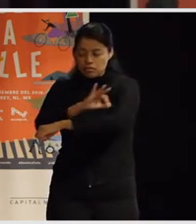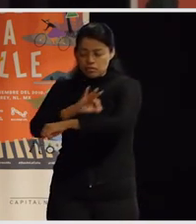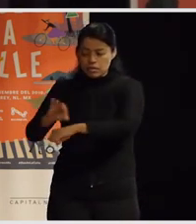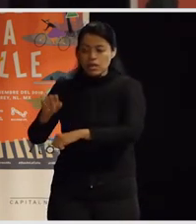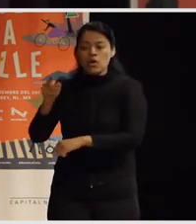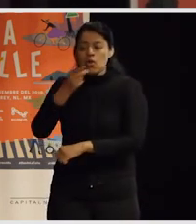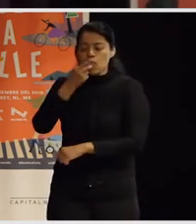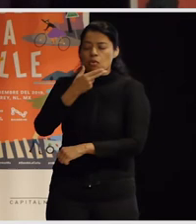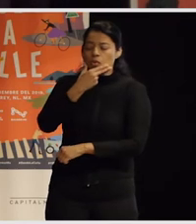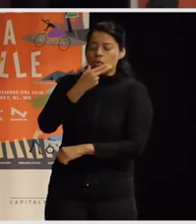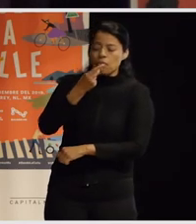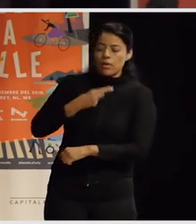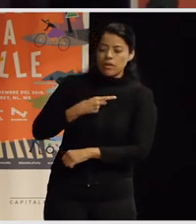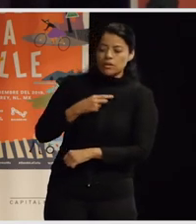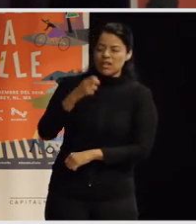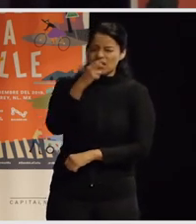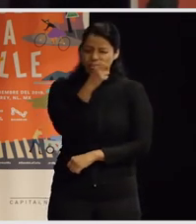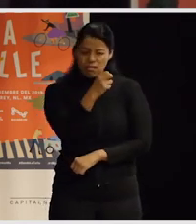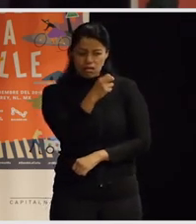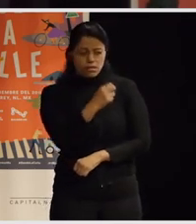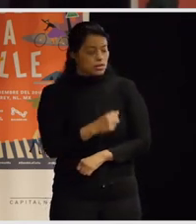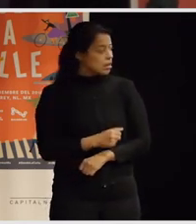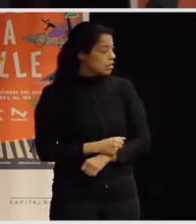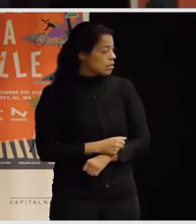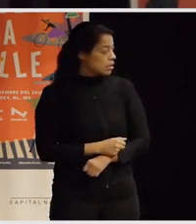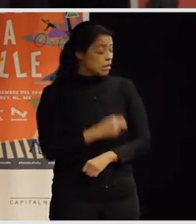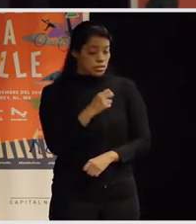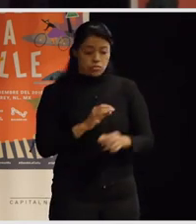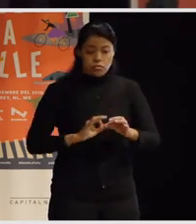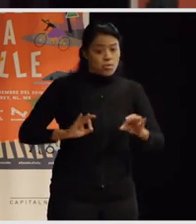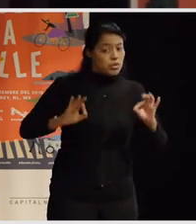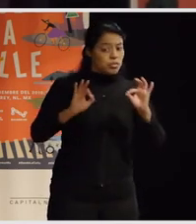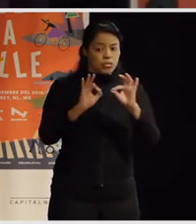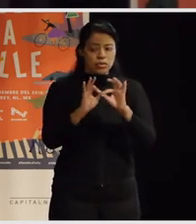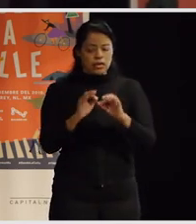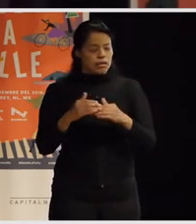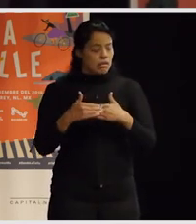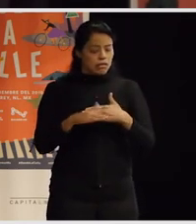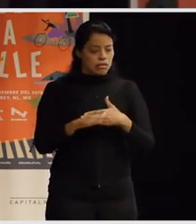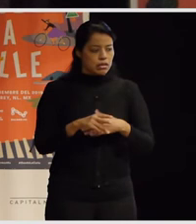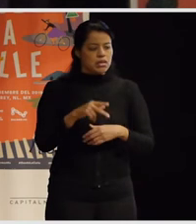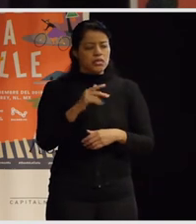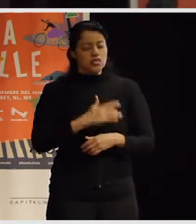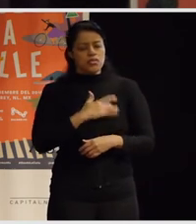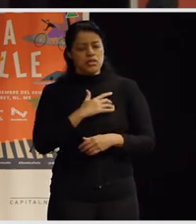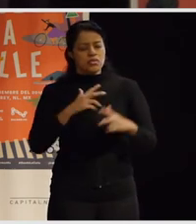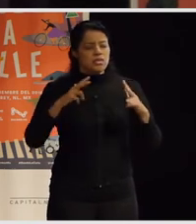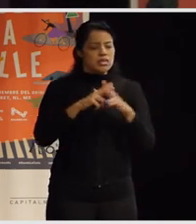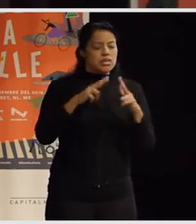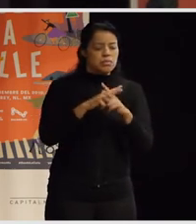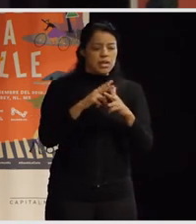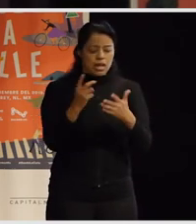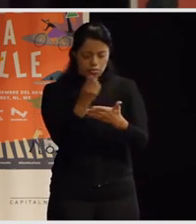un arquitecto me decía no es que lo conocí porque es muy importante etcétera y siento que se pelean mucho siempre como por el